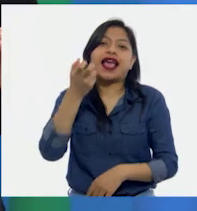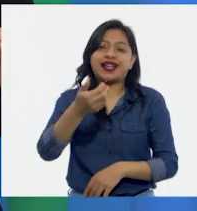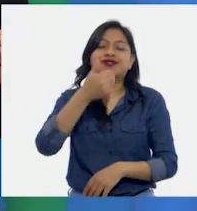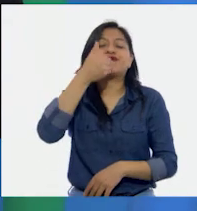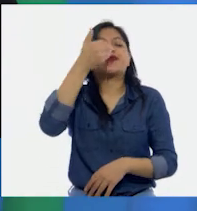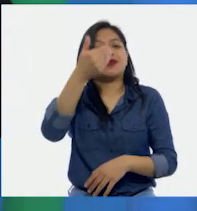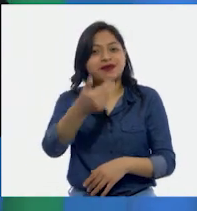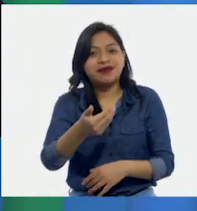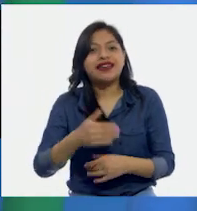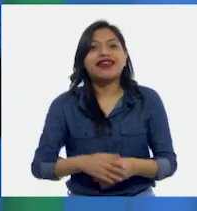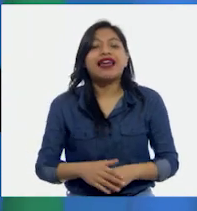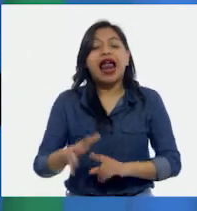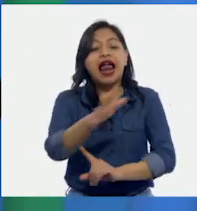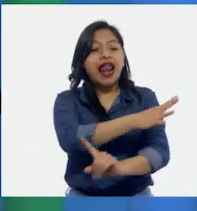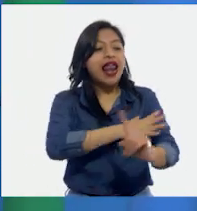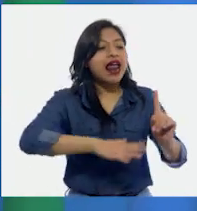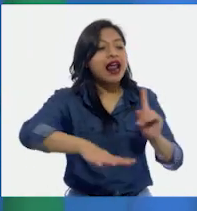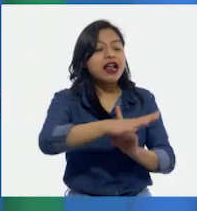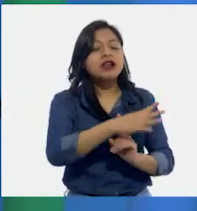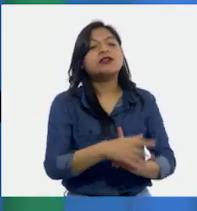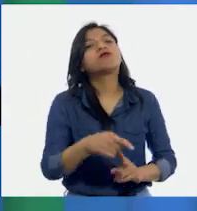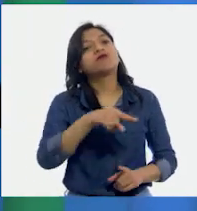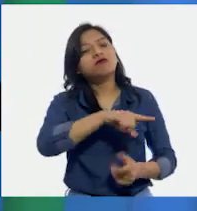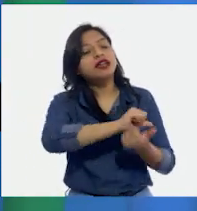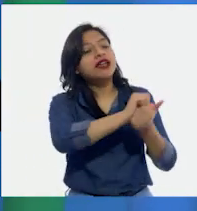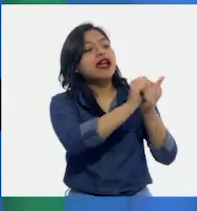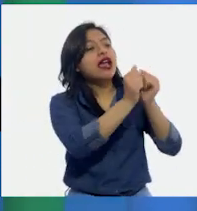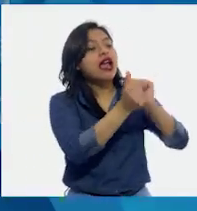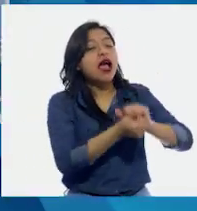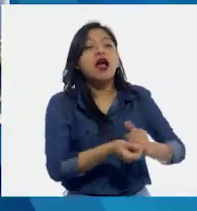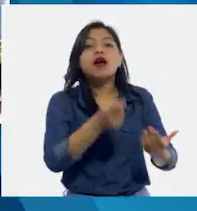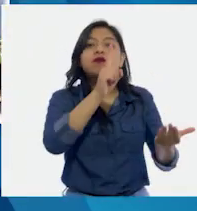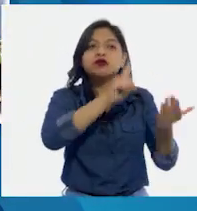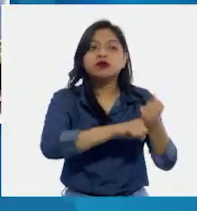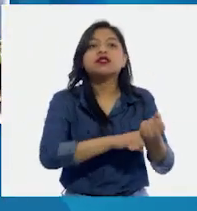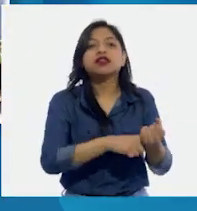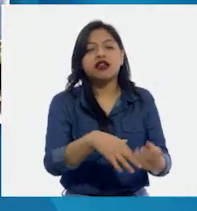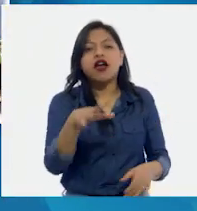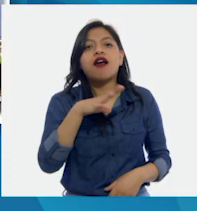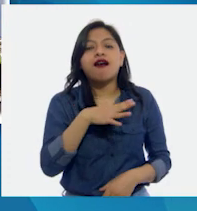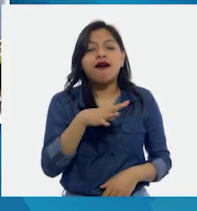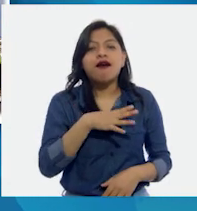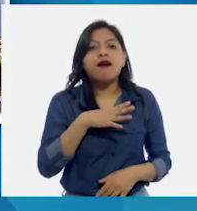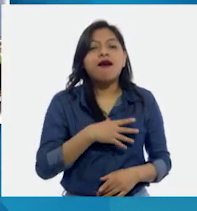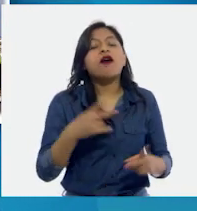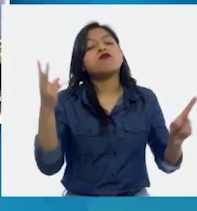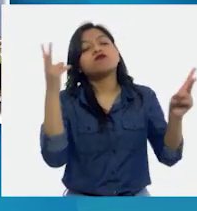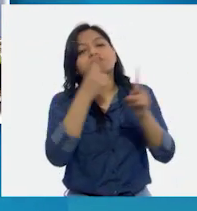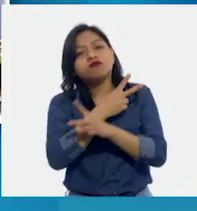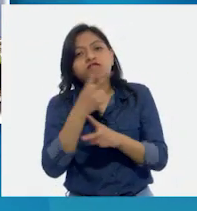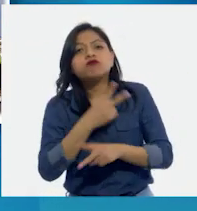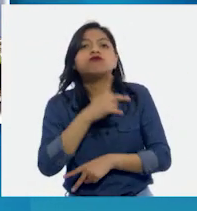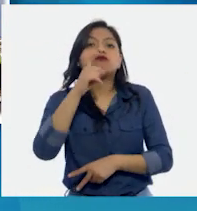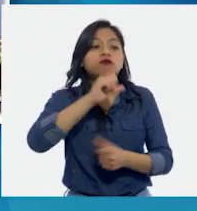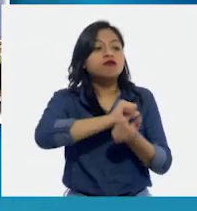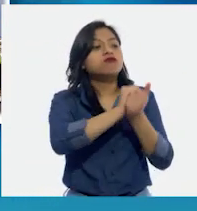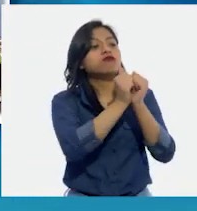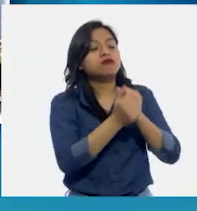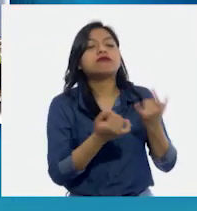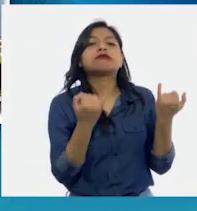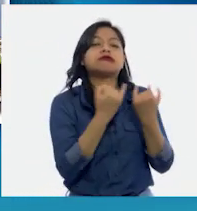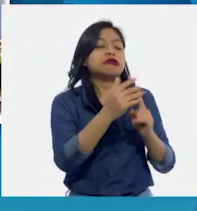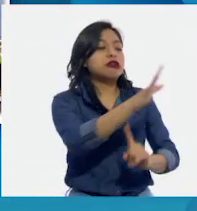ecosistemas son modificados constantemente por los organismos y cambios en el viento, el agua y otros